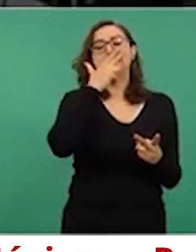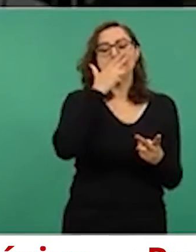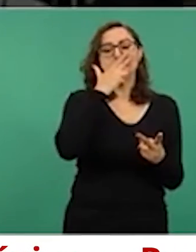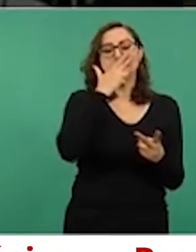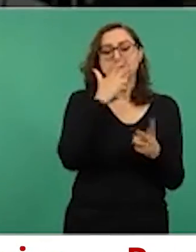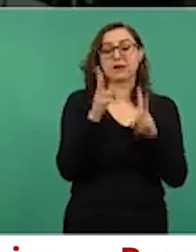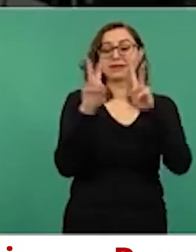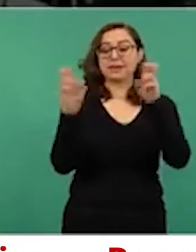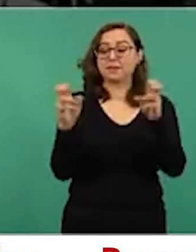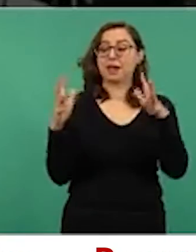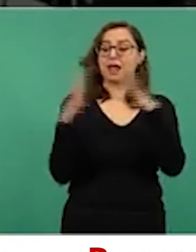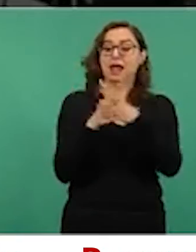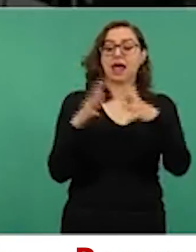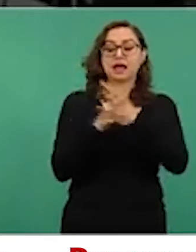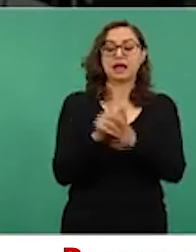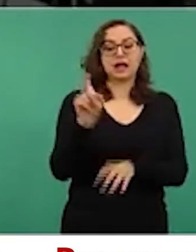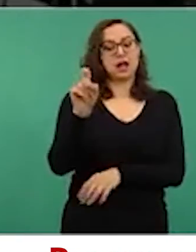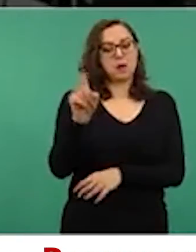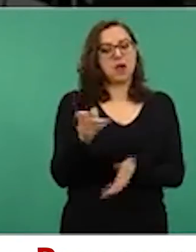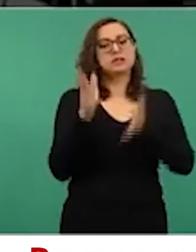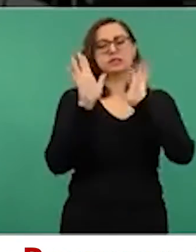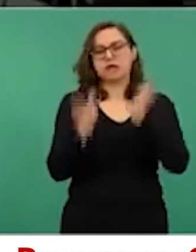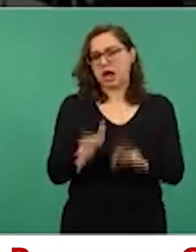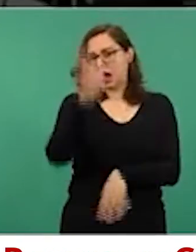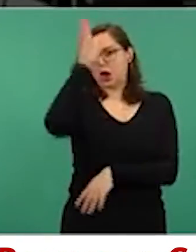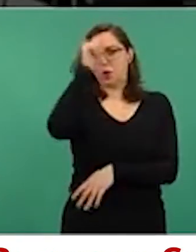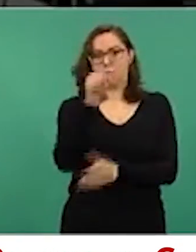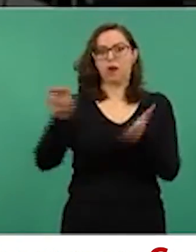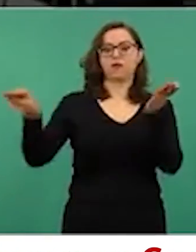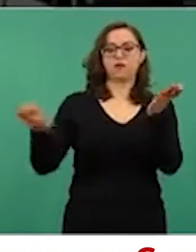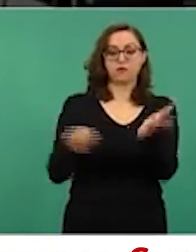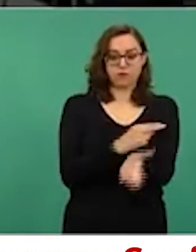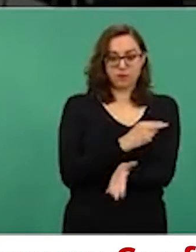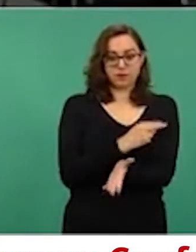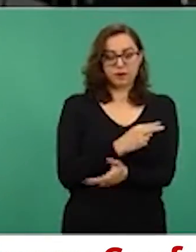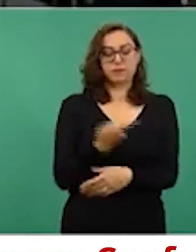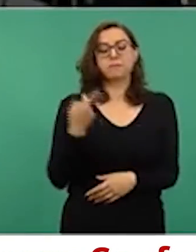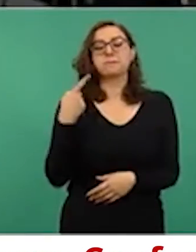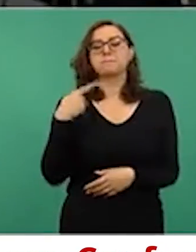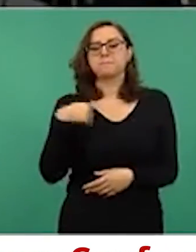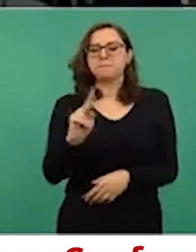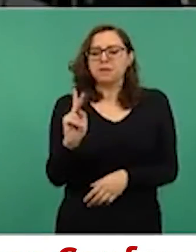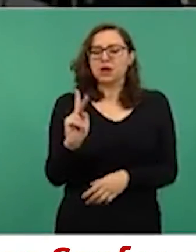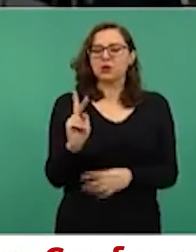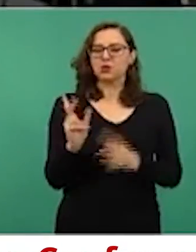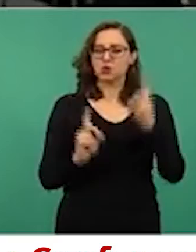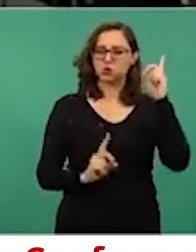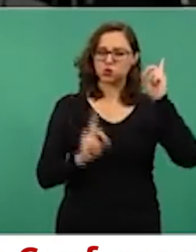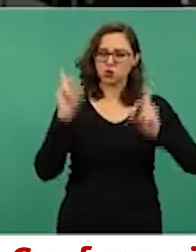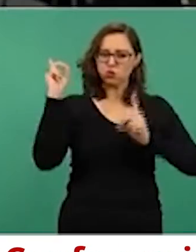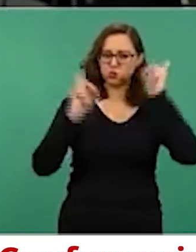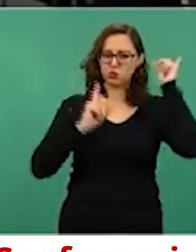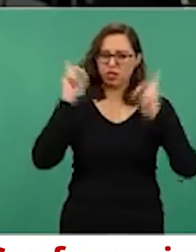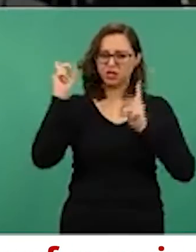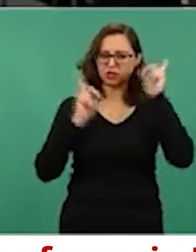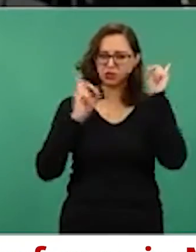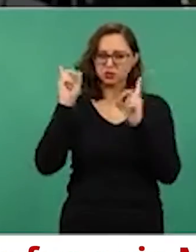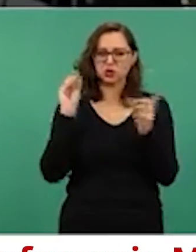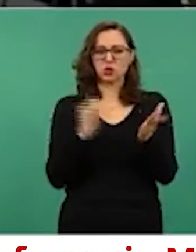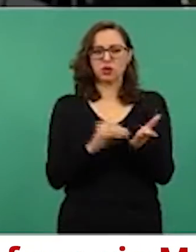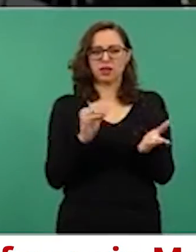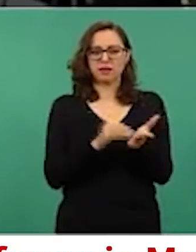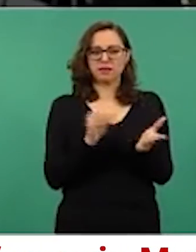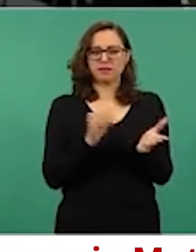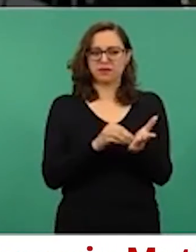famosa. Sin embargo, hay algunas dudas que no se esclarecieron. Por